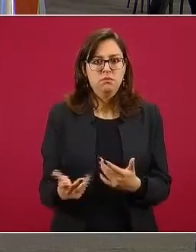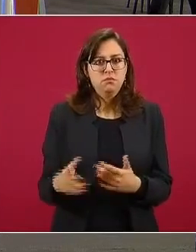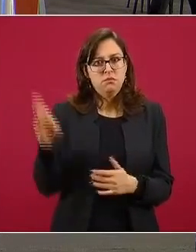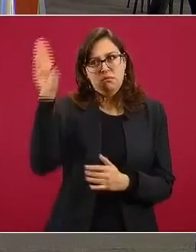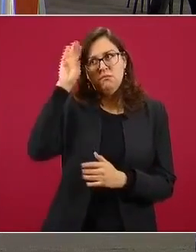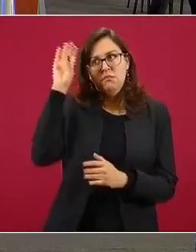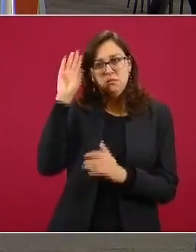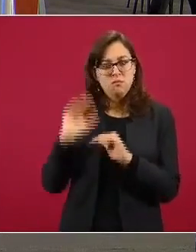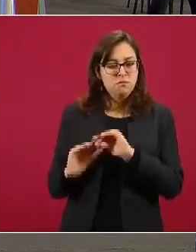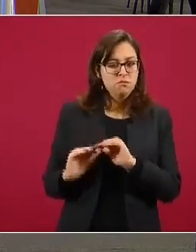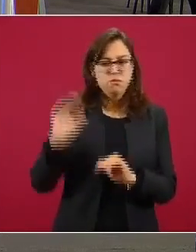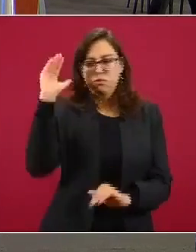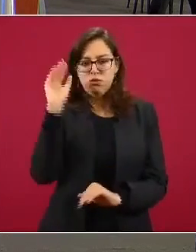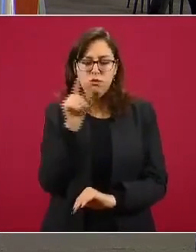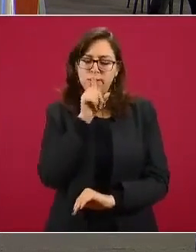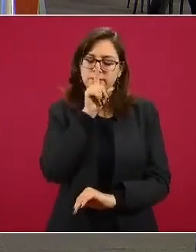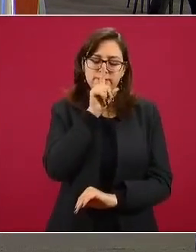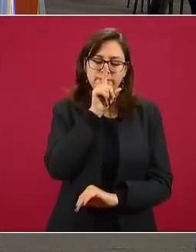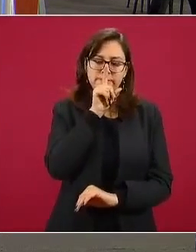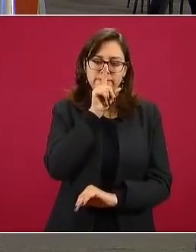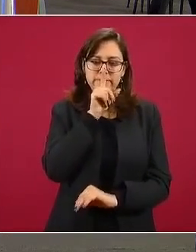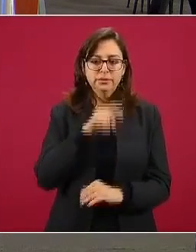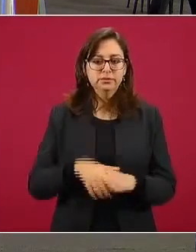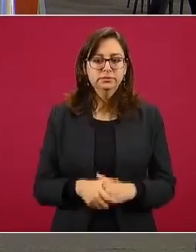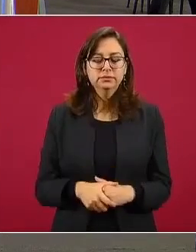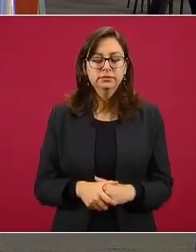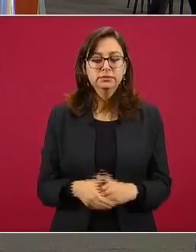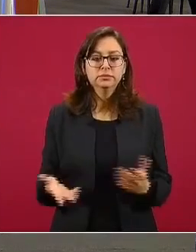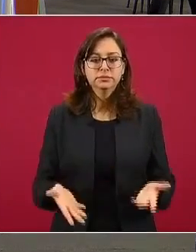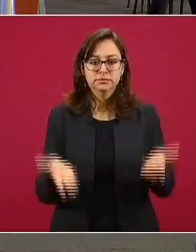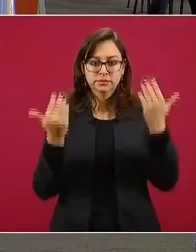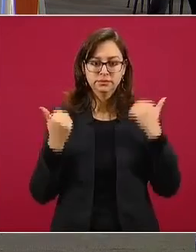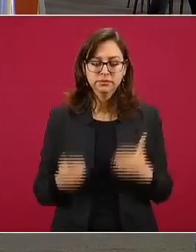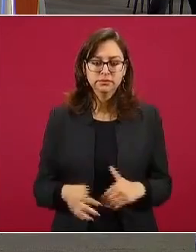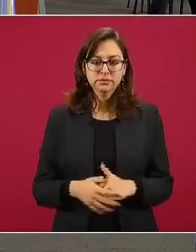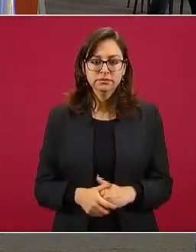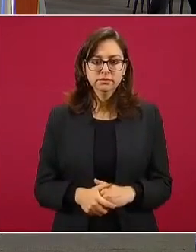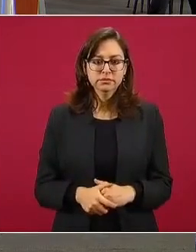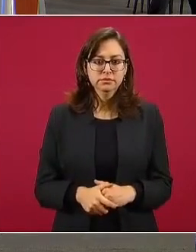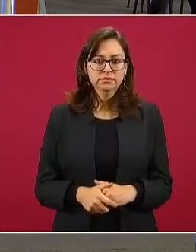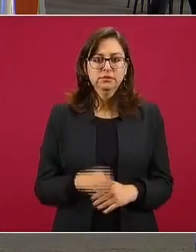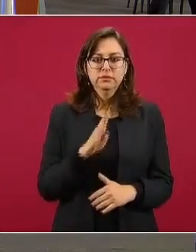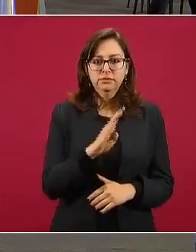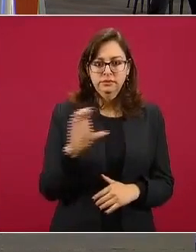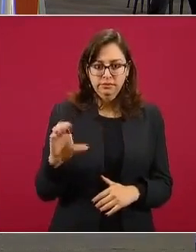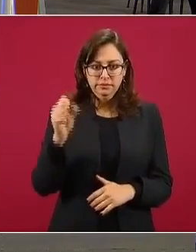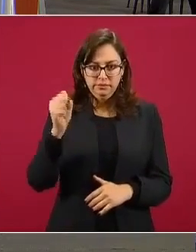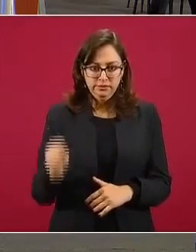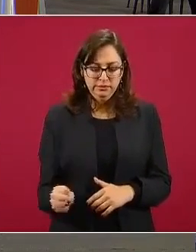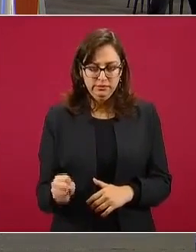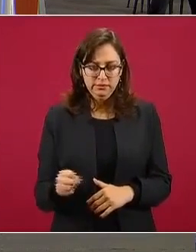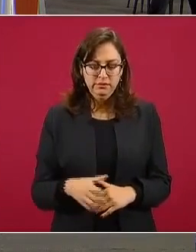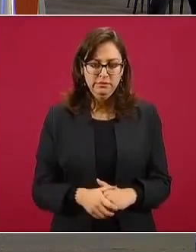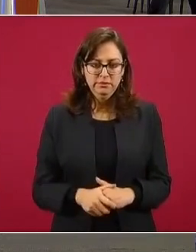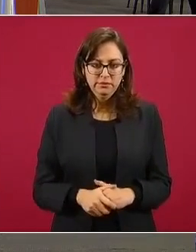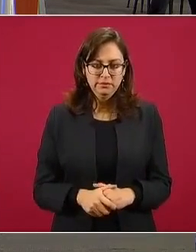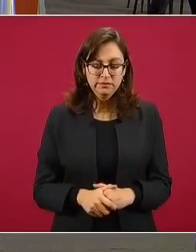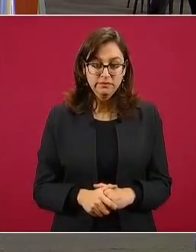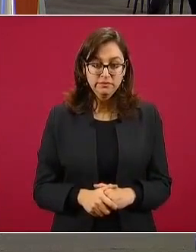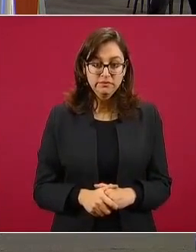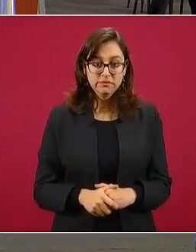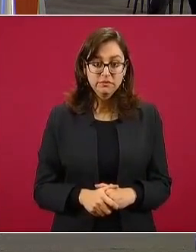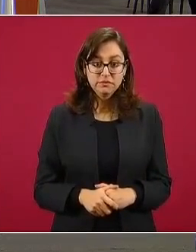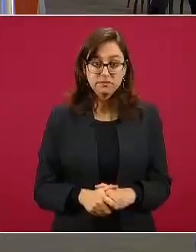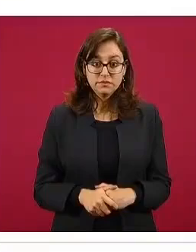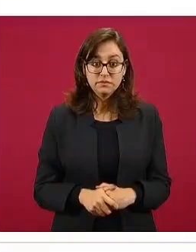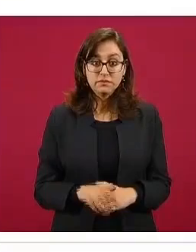expectativa correspondiente con los casos presentados. La siguiente. El estado de Baja California Sur llegó a un